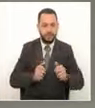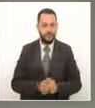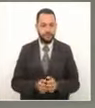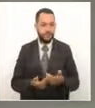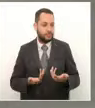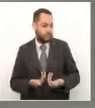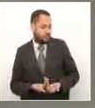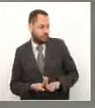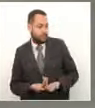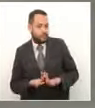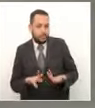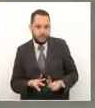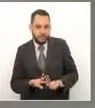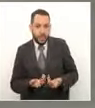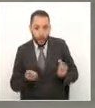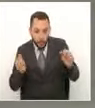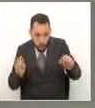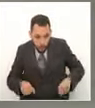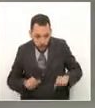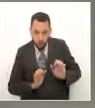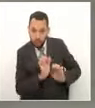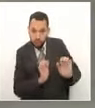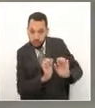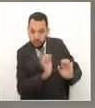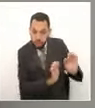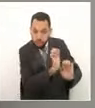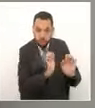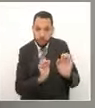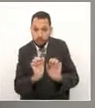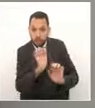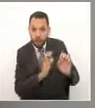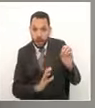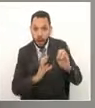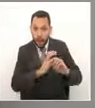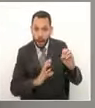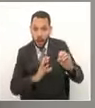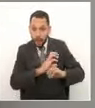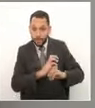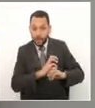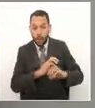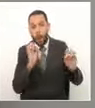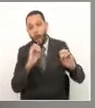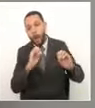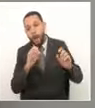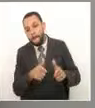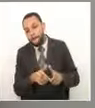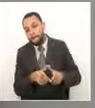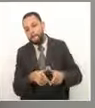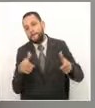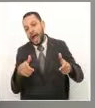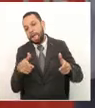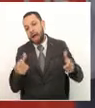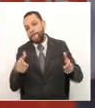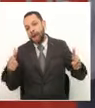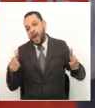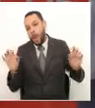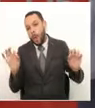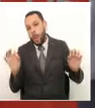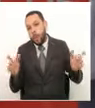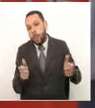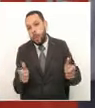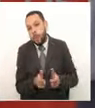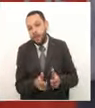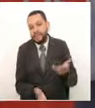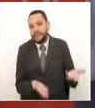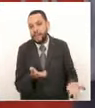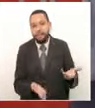si vamos a poder lograr contener los brotes como la doctora Sandra lo explicó ahora o si se nos iban a seguir incrementando incrementando